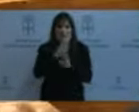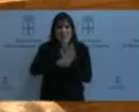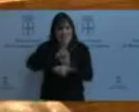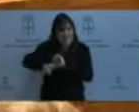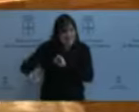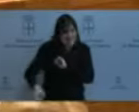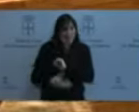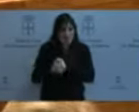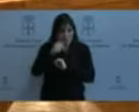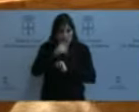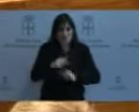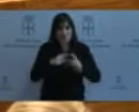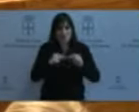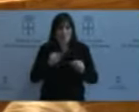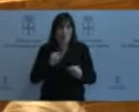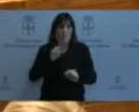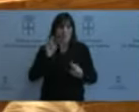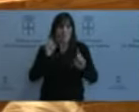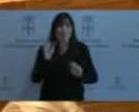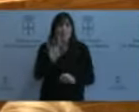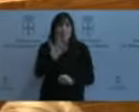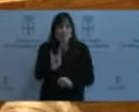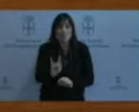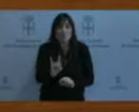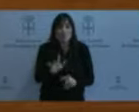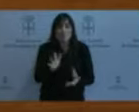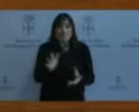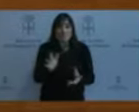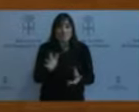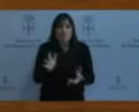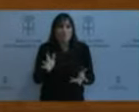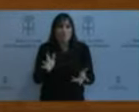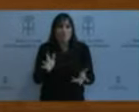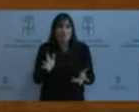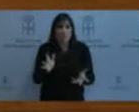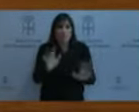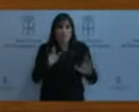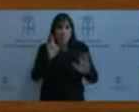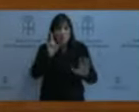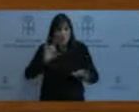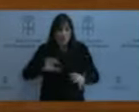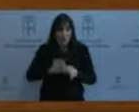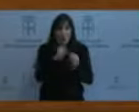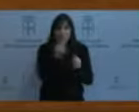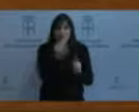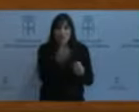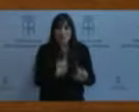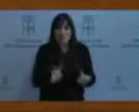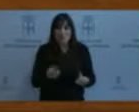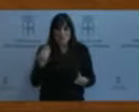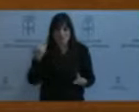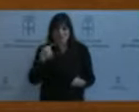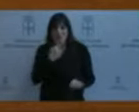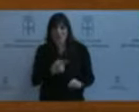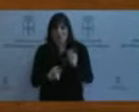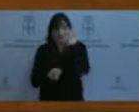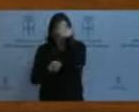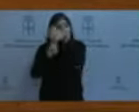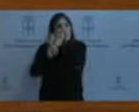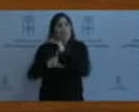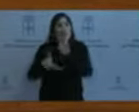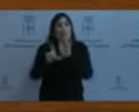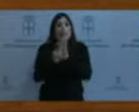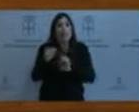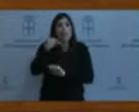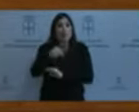Que no tienen nada que ver solamente con cantidades. Mire, ya le dije. El desarrollo de la ley de autoridad al profesorado. Que ustedes han visto como una cosa